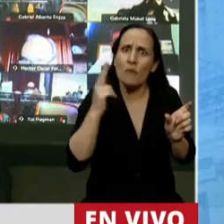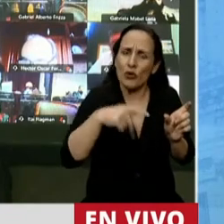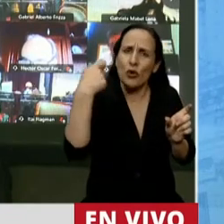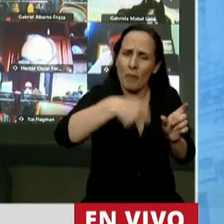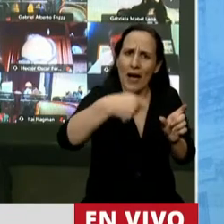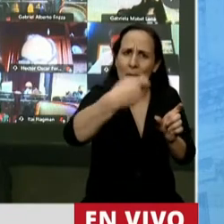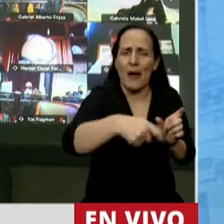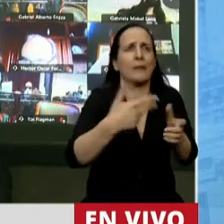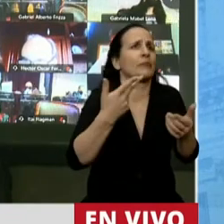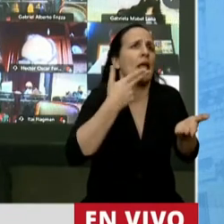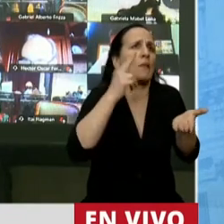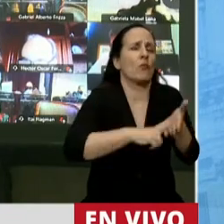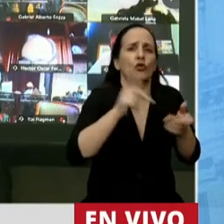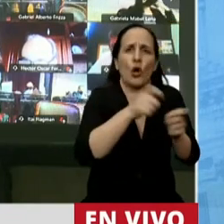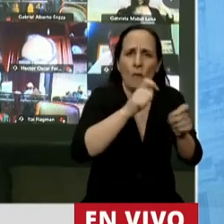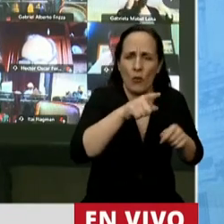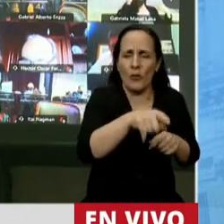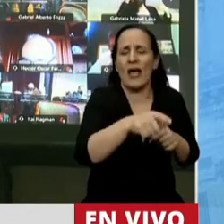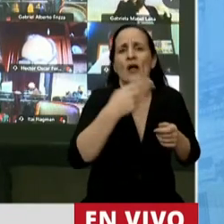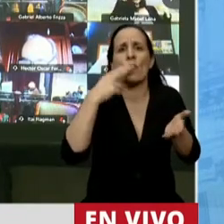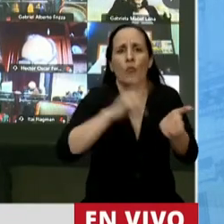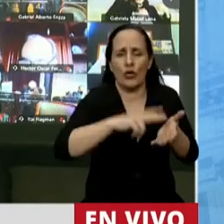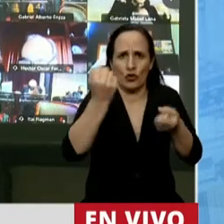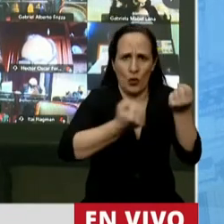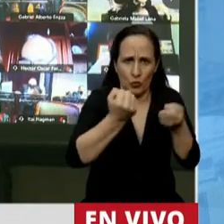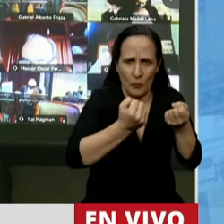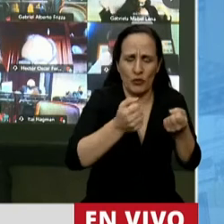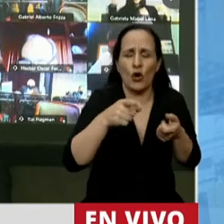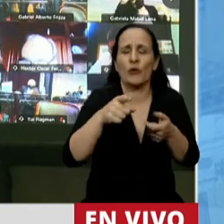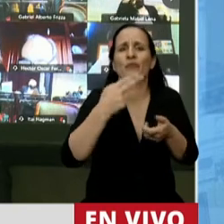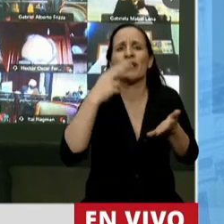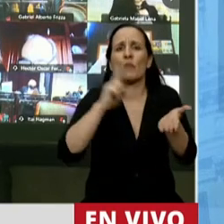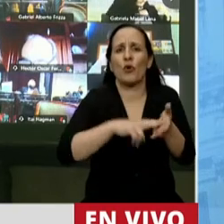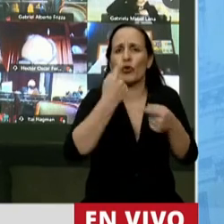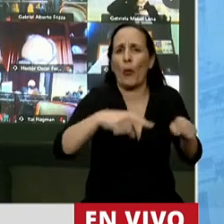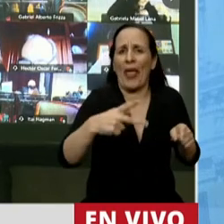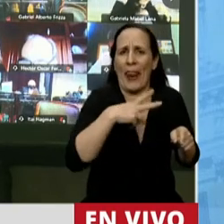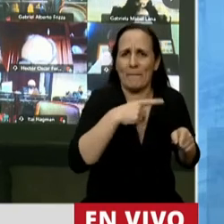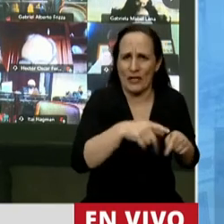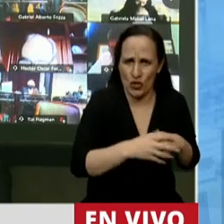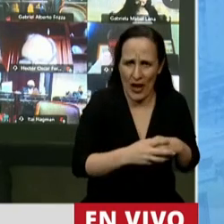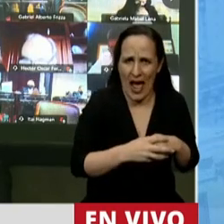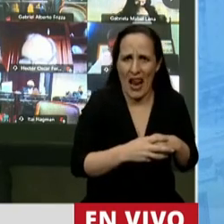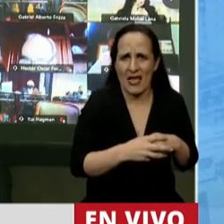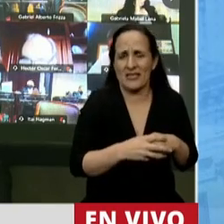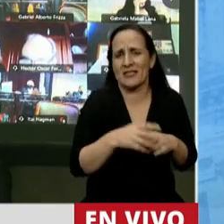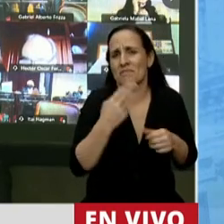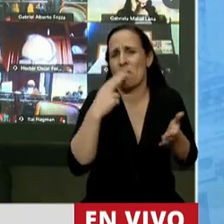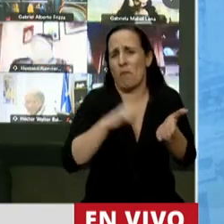como el inmobiliario, como el automotor, como el que ya mencionaba de bienes personales. Es un impuesto